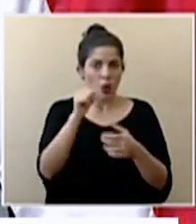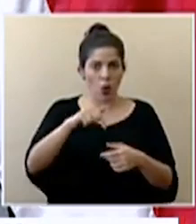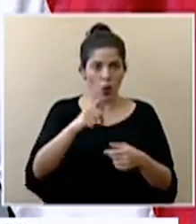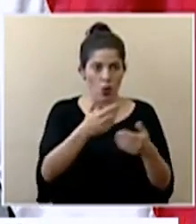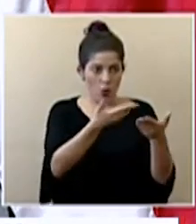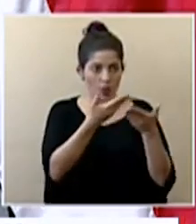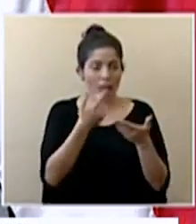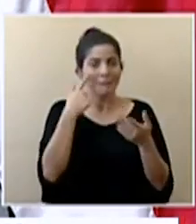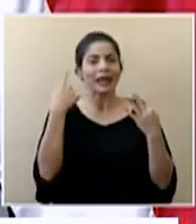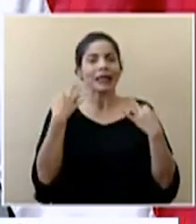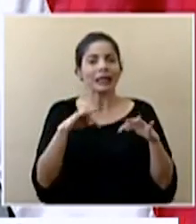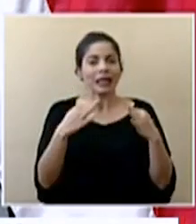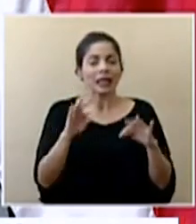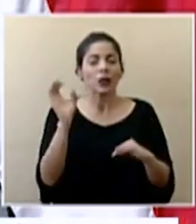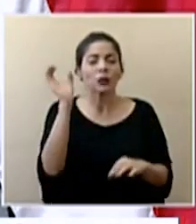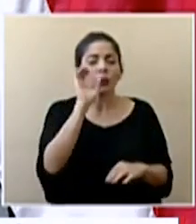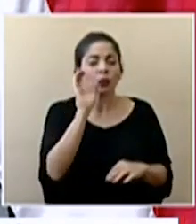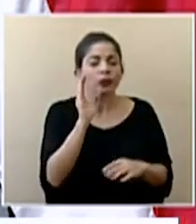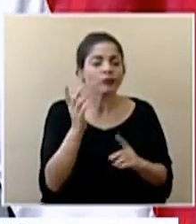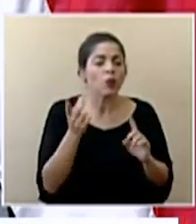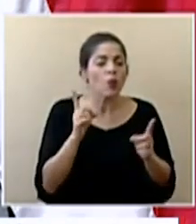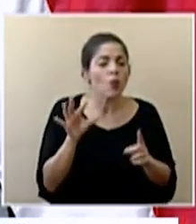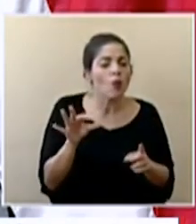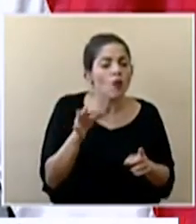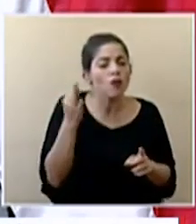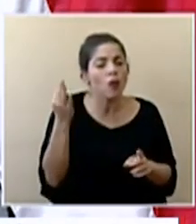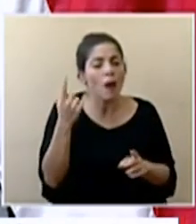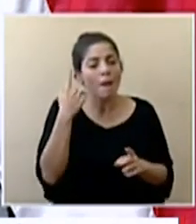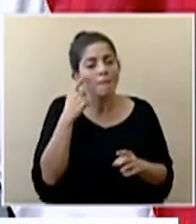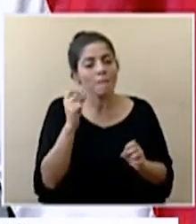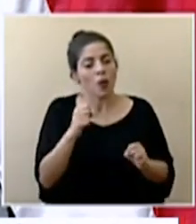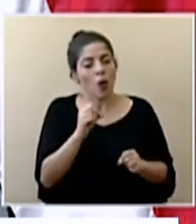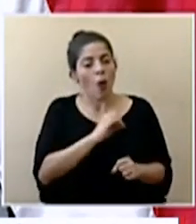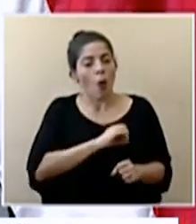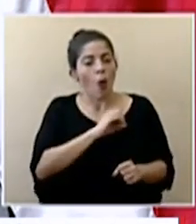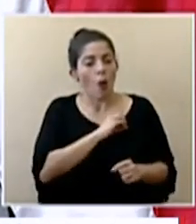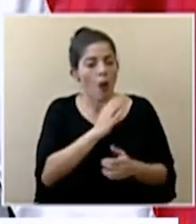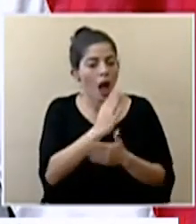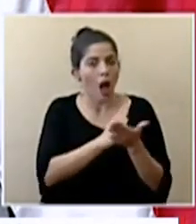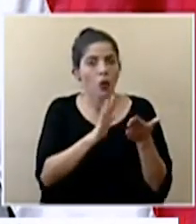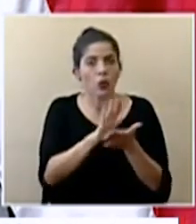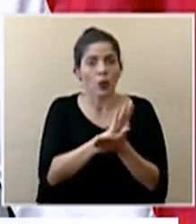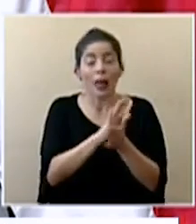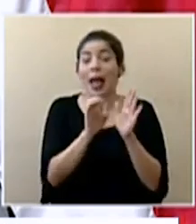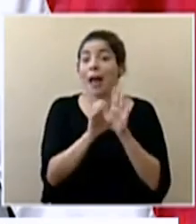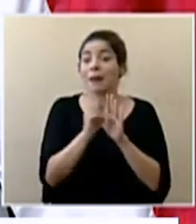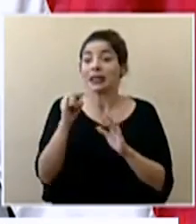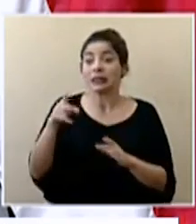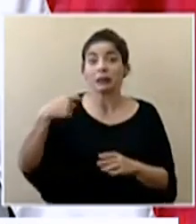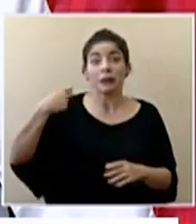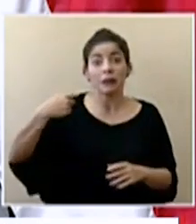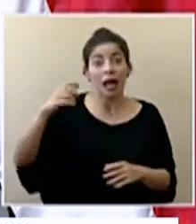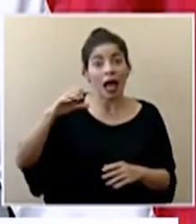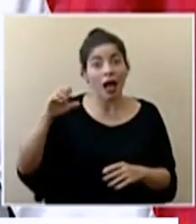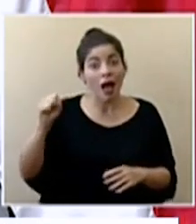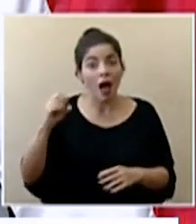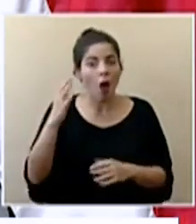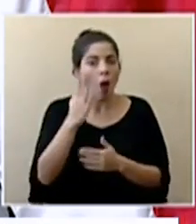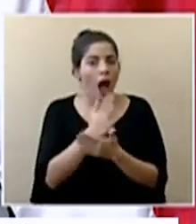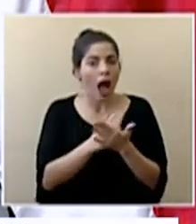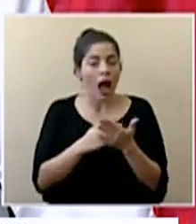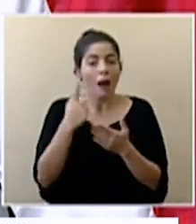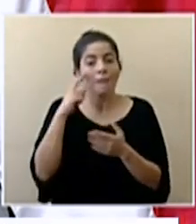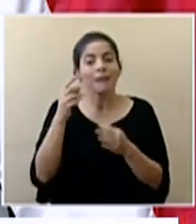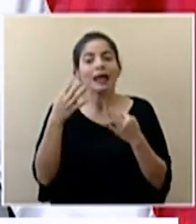de hoy para tratar de buscar alguna forma de conseguir oficializar algún documento por ejemplo si cotizan en la caja o alguna situación de este